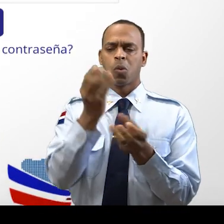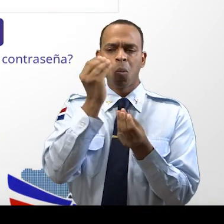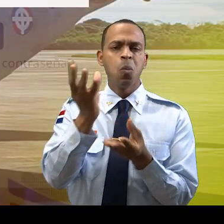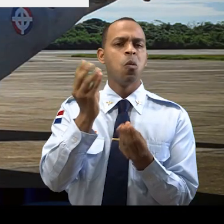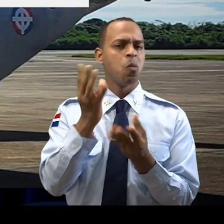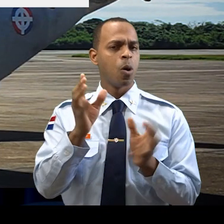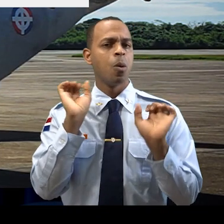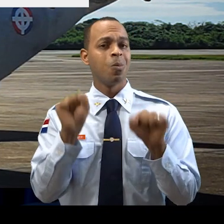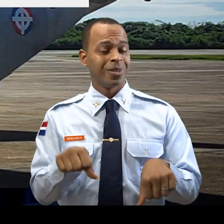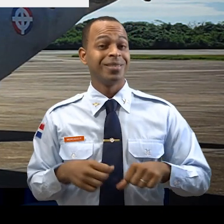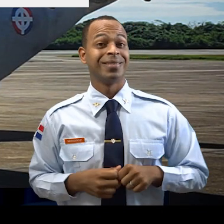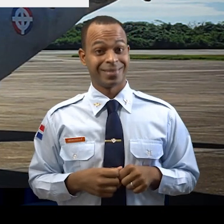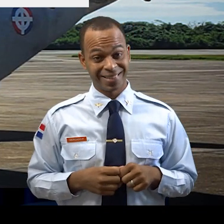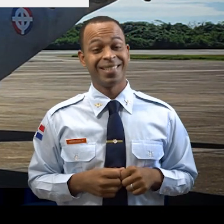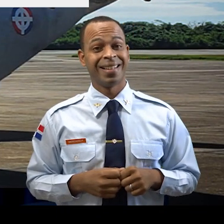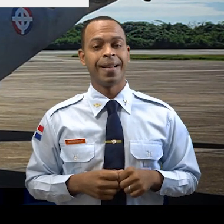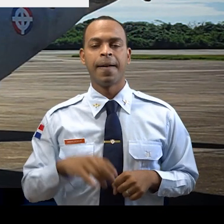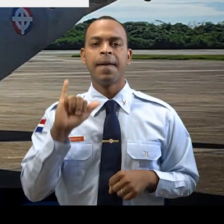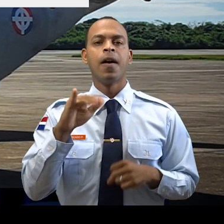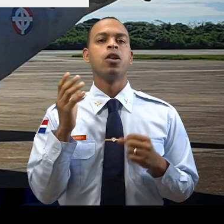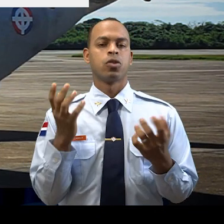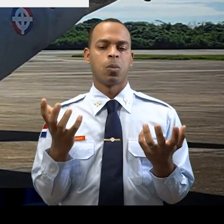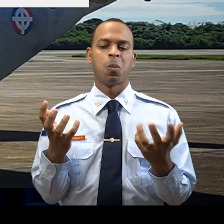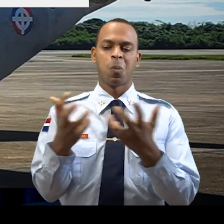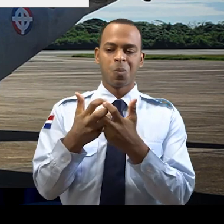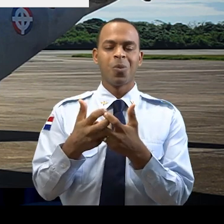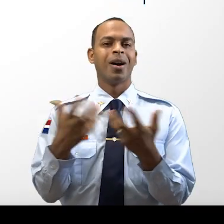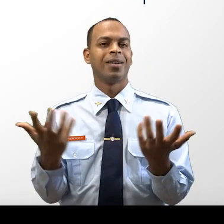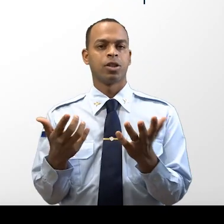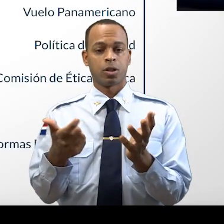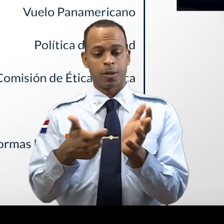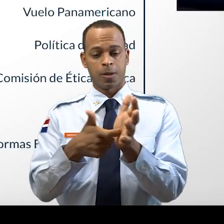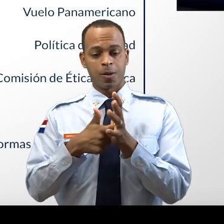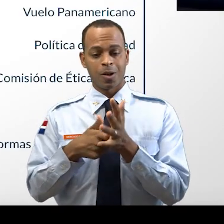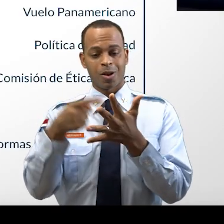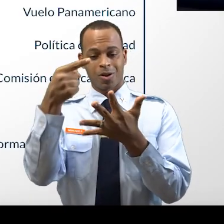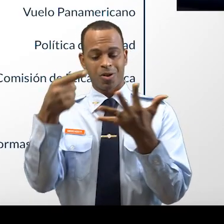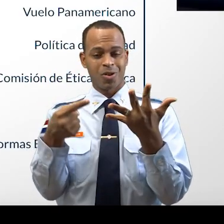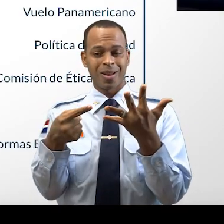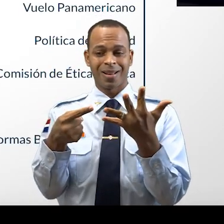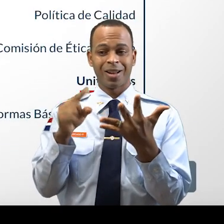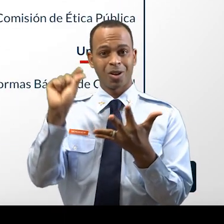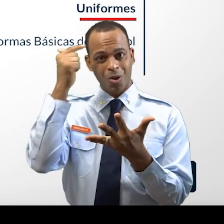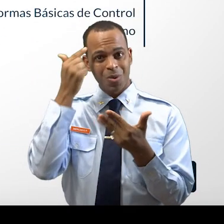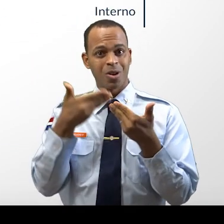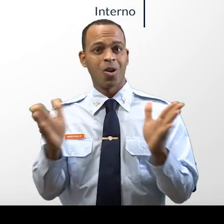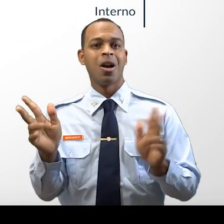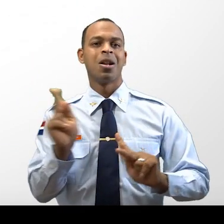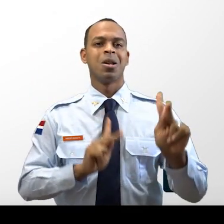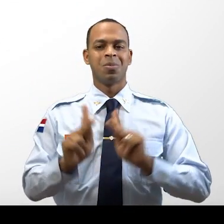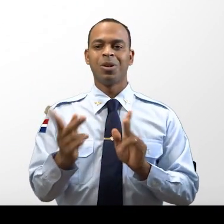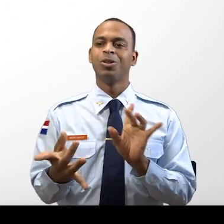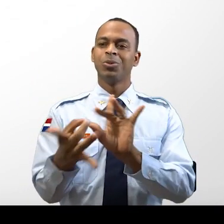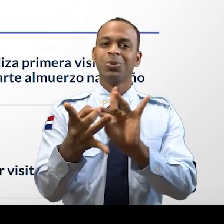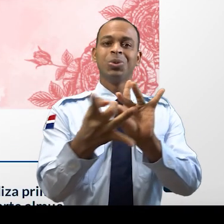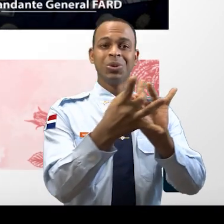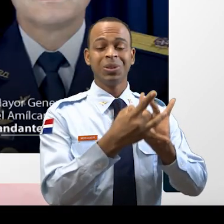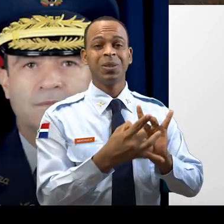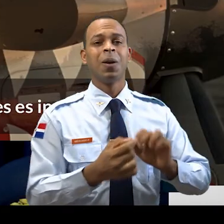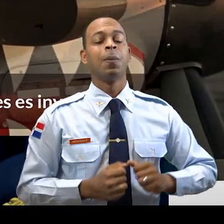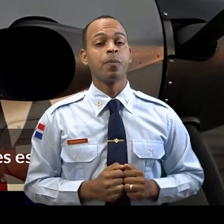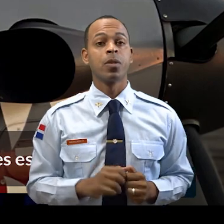respuestas. De esta manera, damos cumplimiento a los lineamientos de gobierno abierto y participación electrónica.